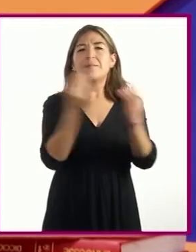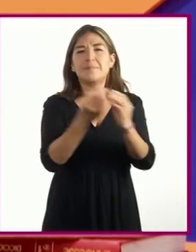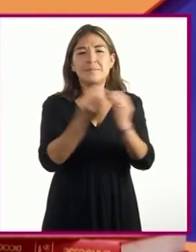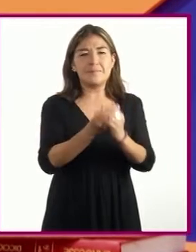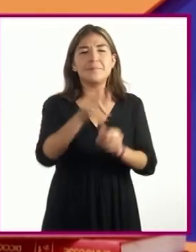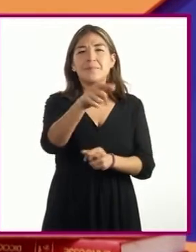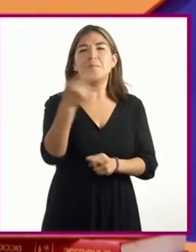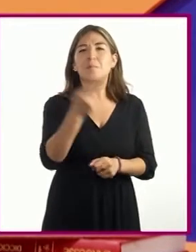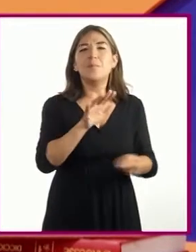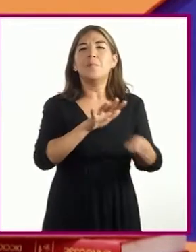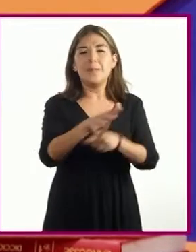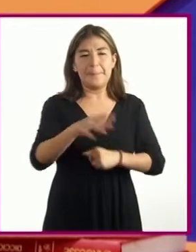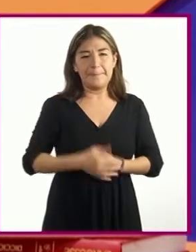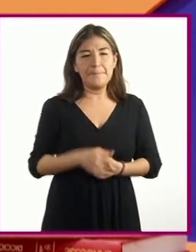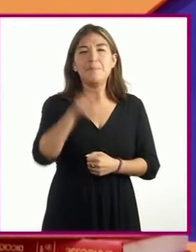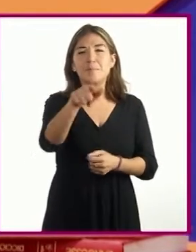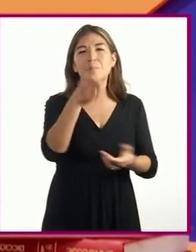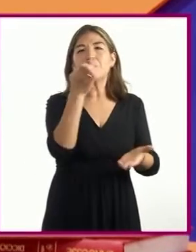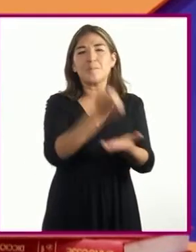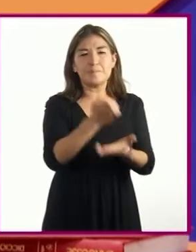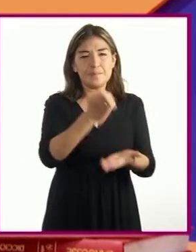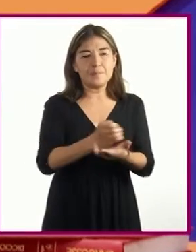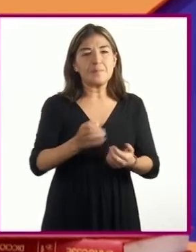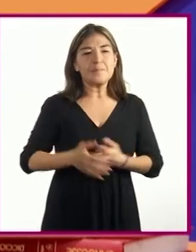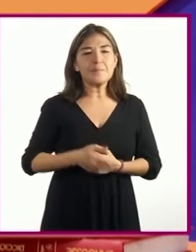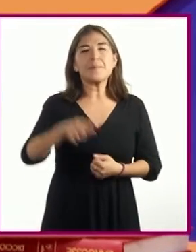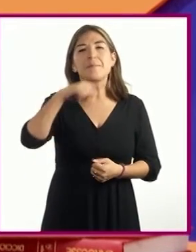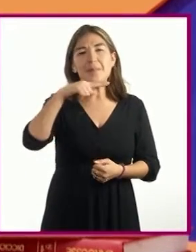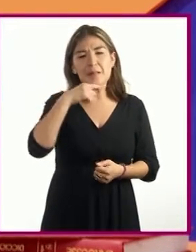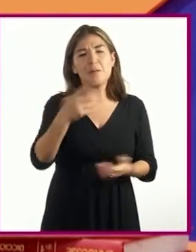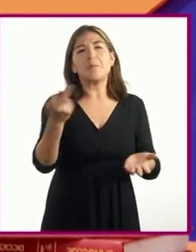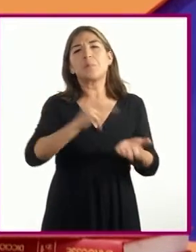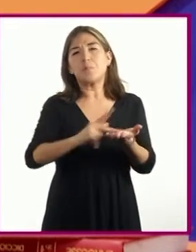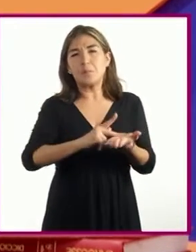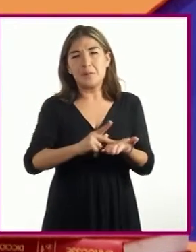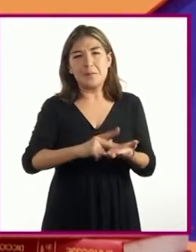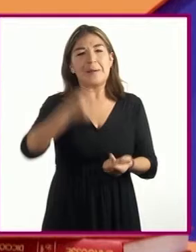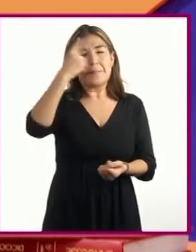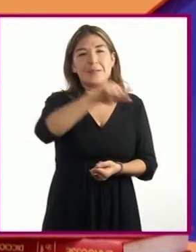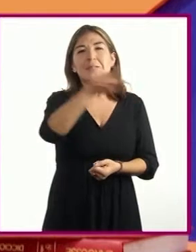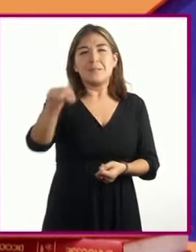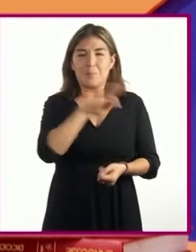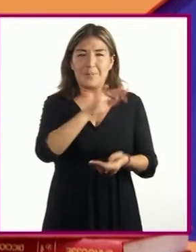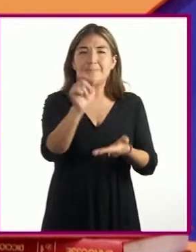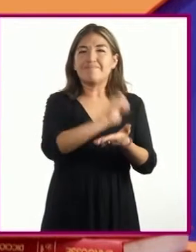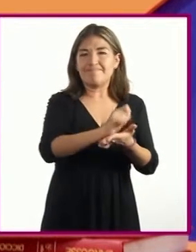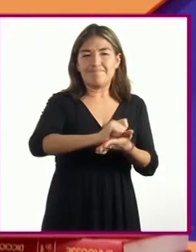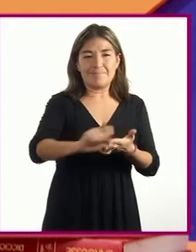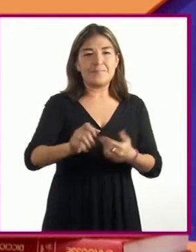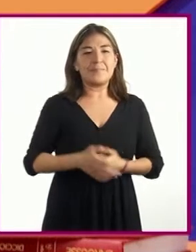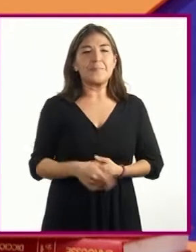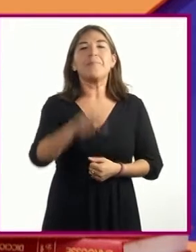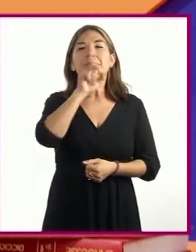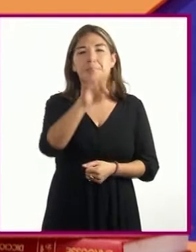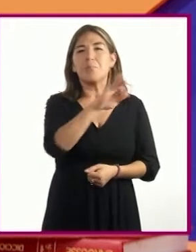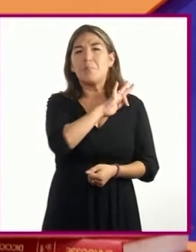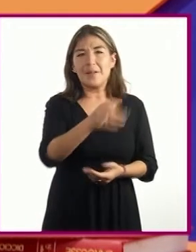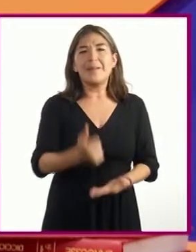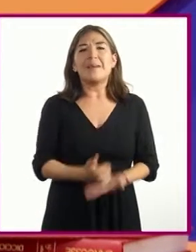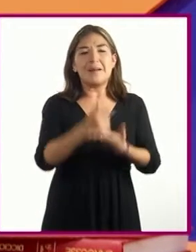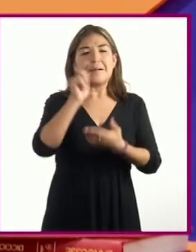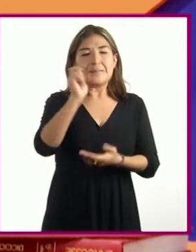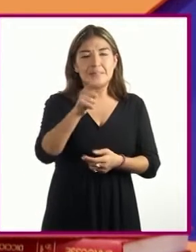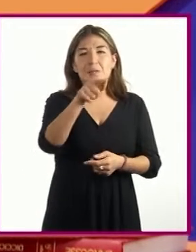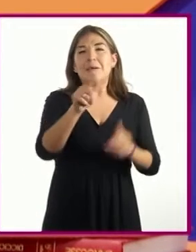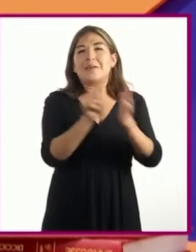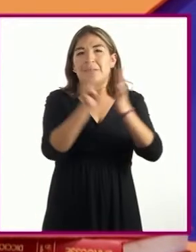necesitar son su siempre confiable cuaderno, lápiz o bolígrafo para que puedan tomar notas. También podría ayudarles a tener a la